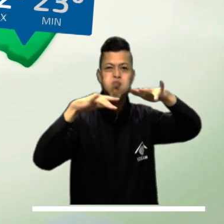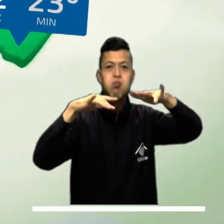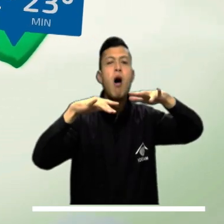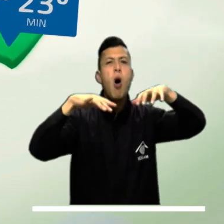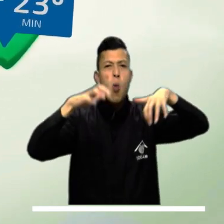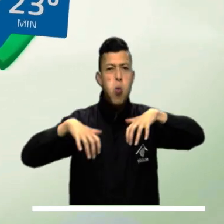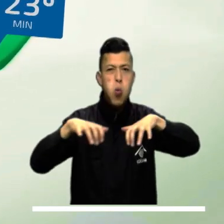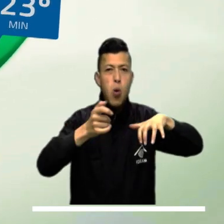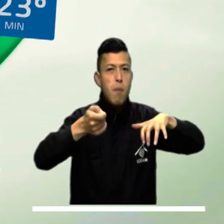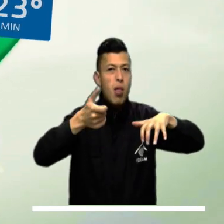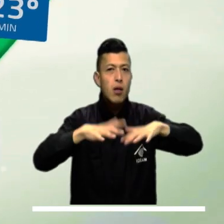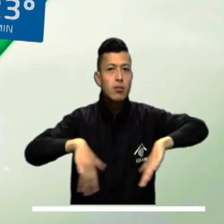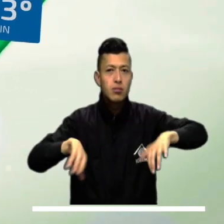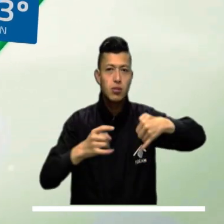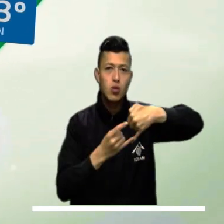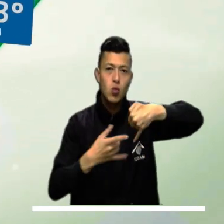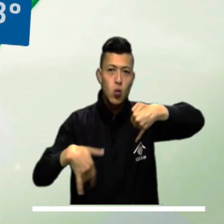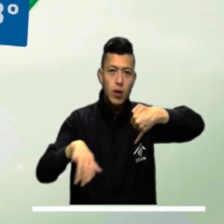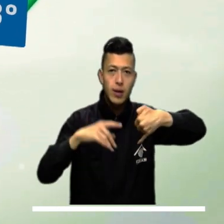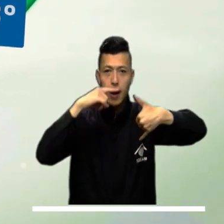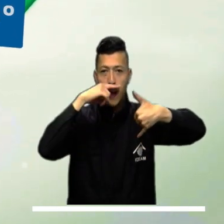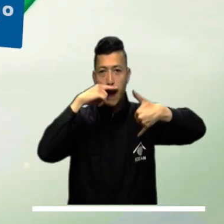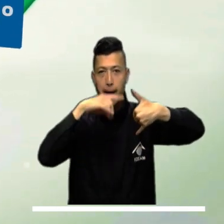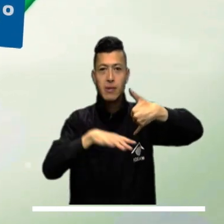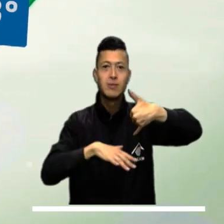en sectores de Guaymía y Amazonas.